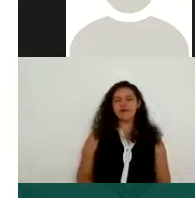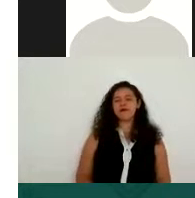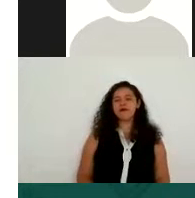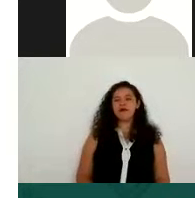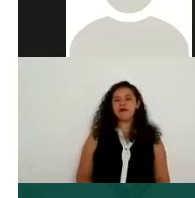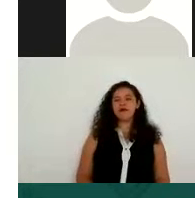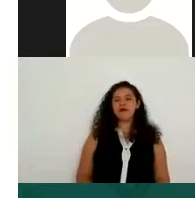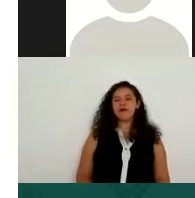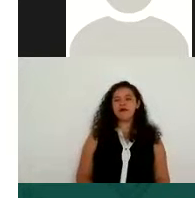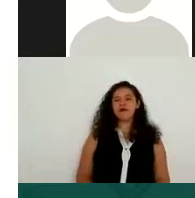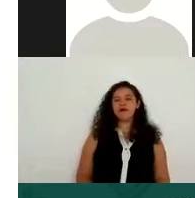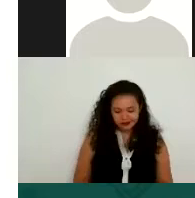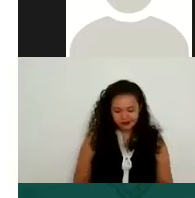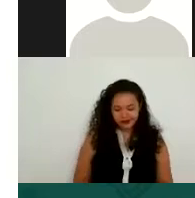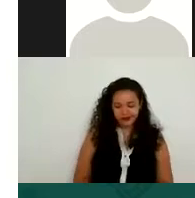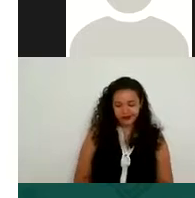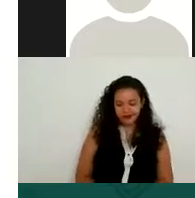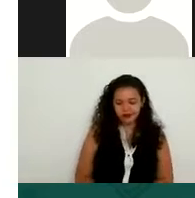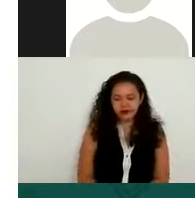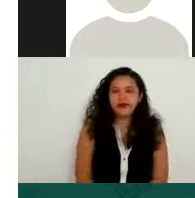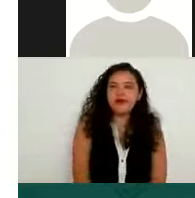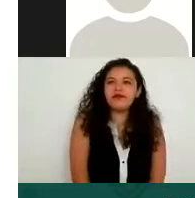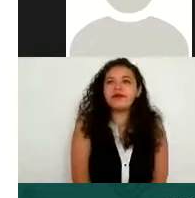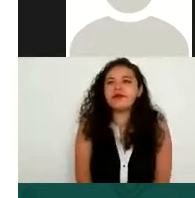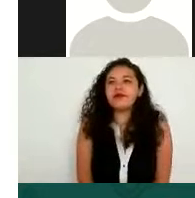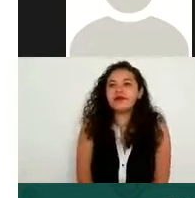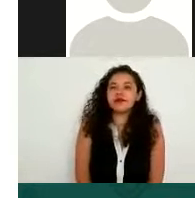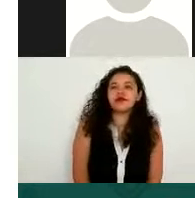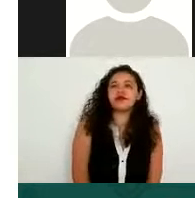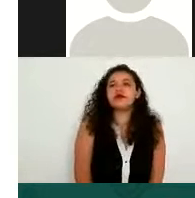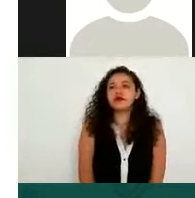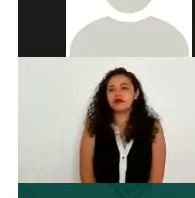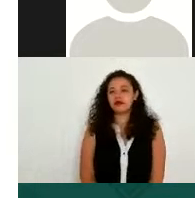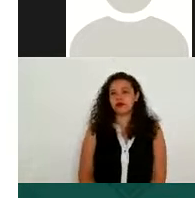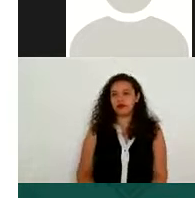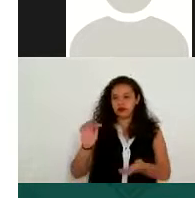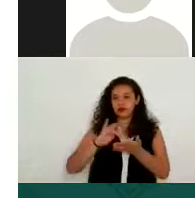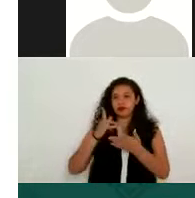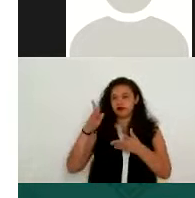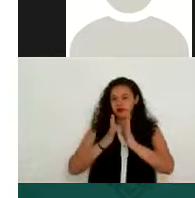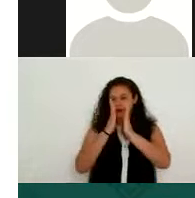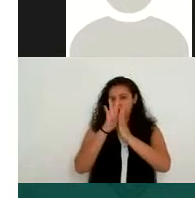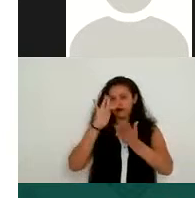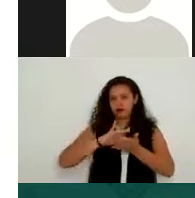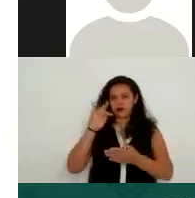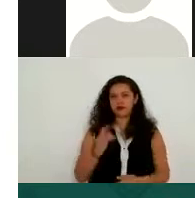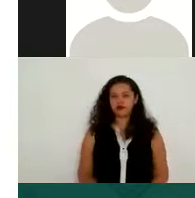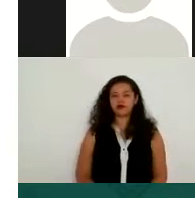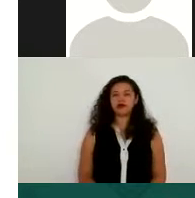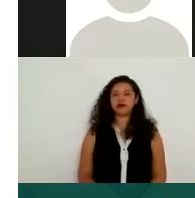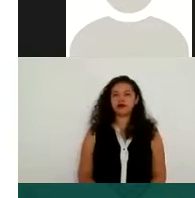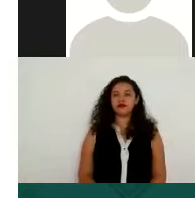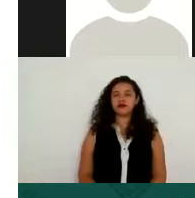Así es. Así es, como bien lo refieren. Muchas gracias por su participación. Con respecto al segundo